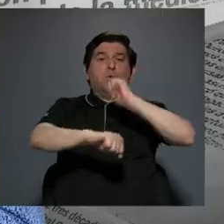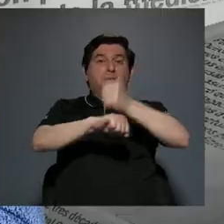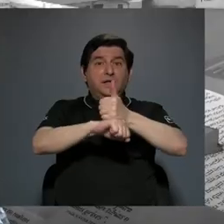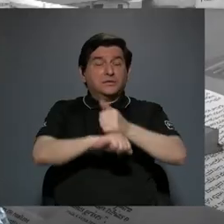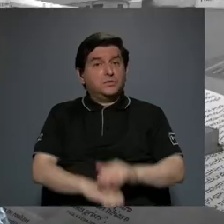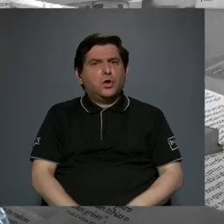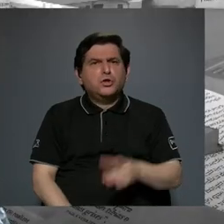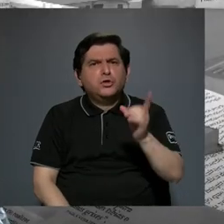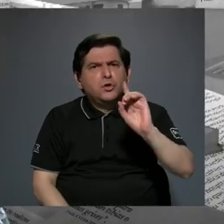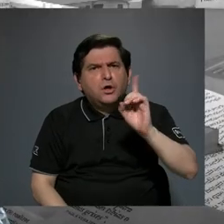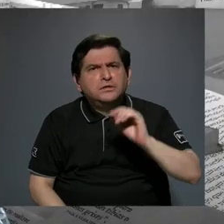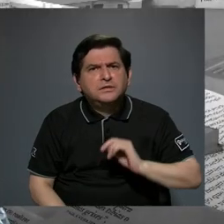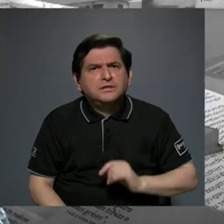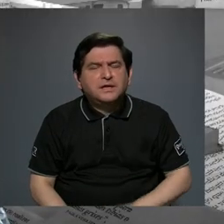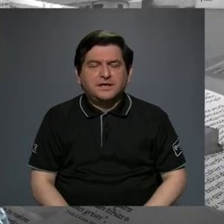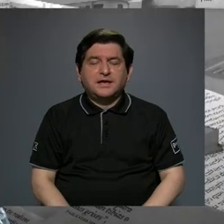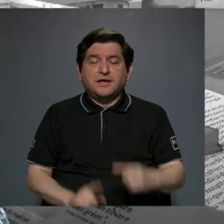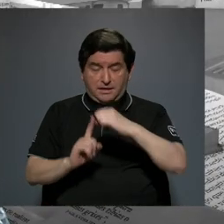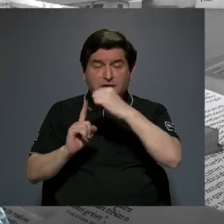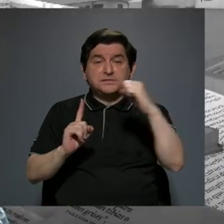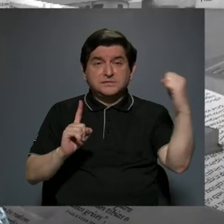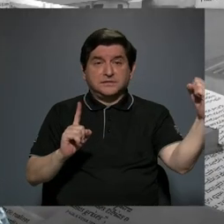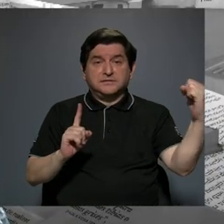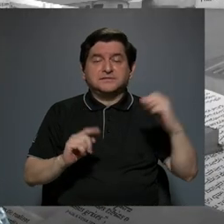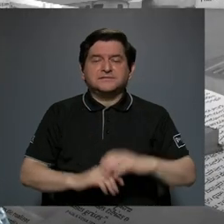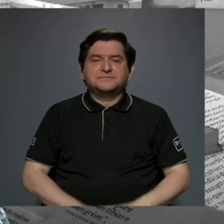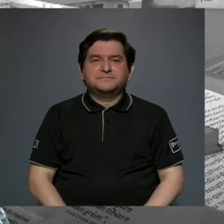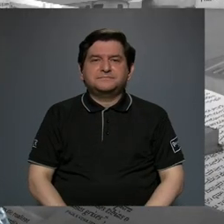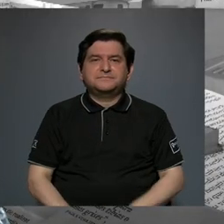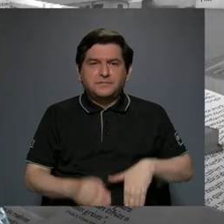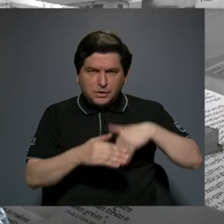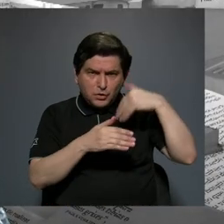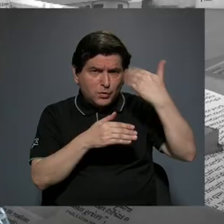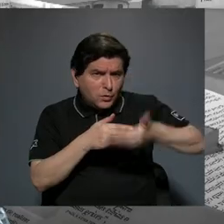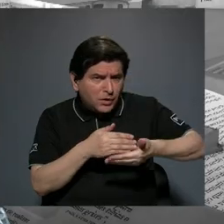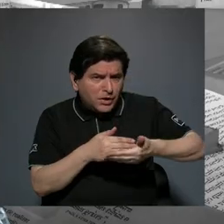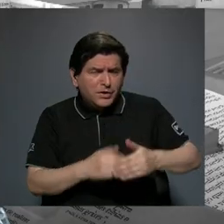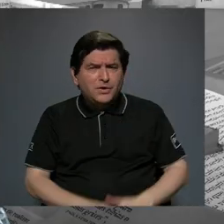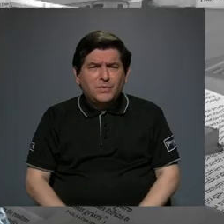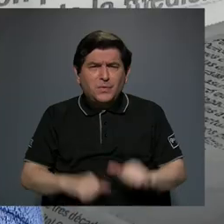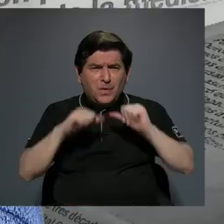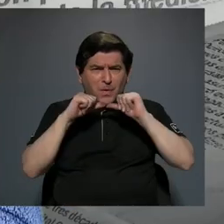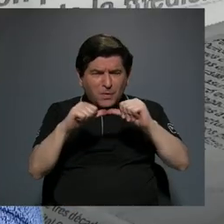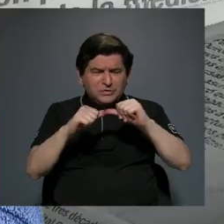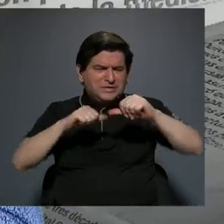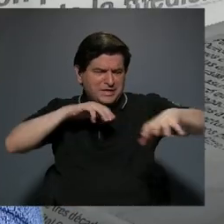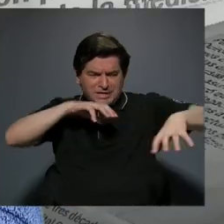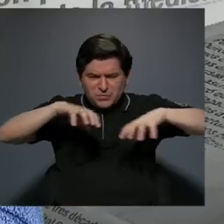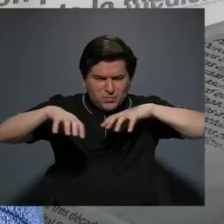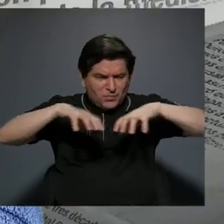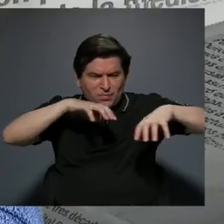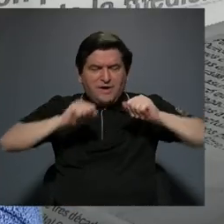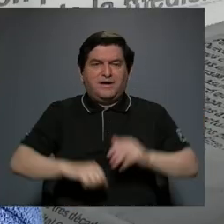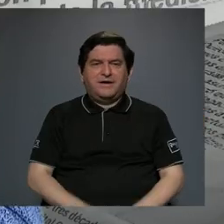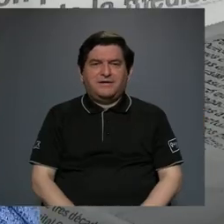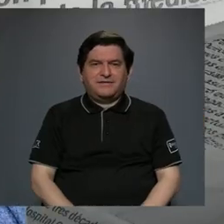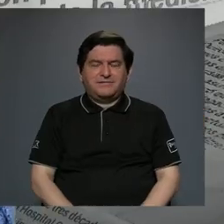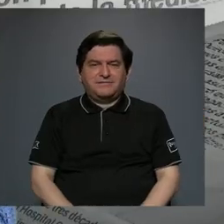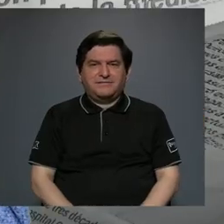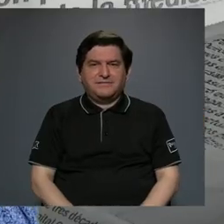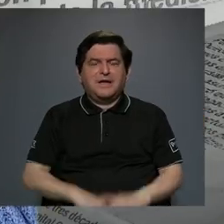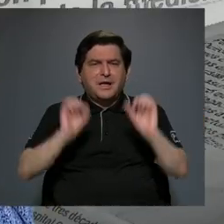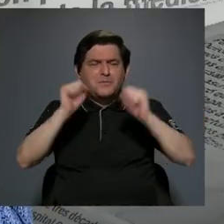monumento en Siquirres y luego continuar estas actividades e incluso